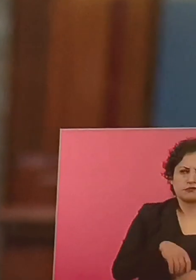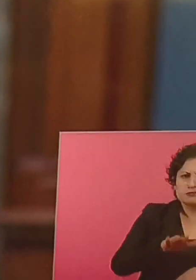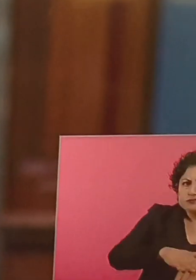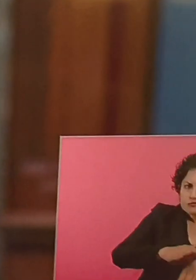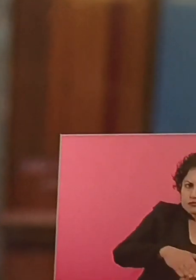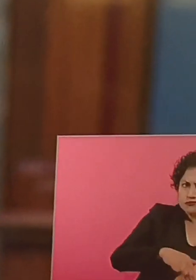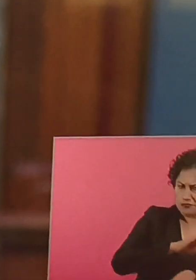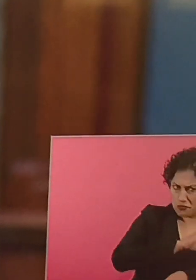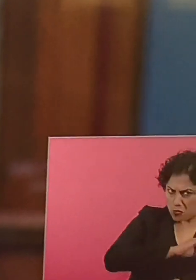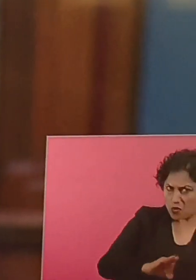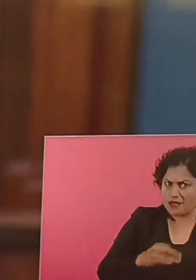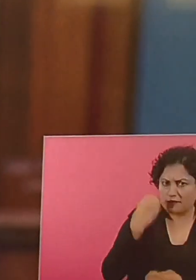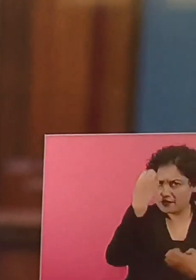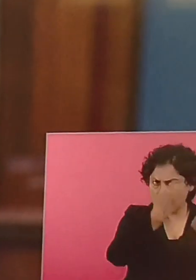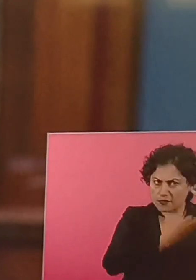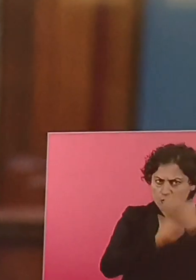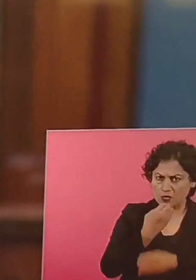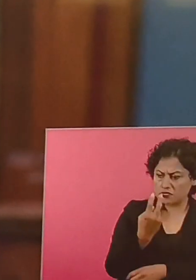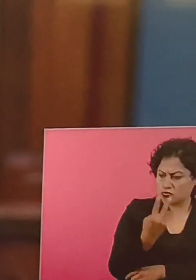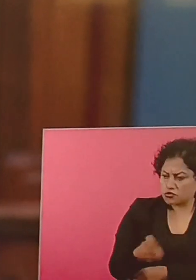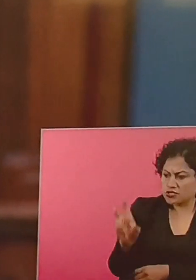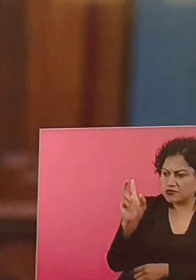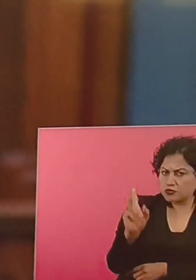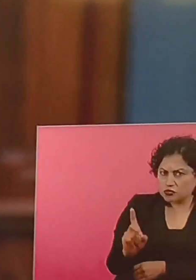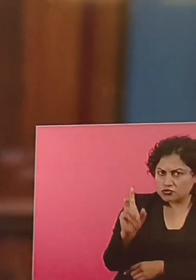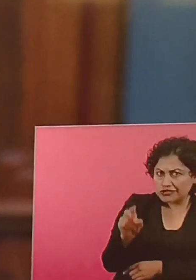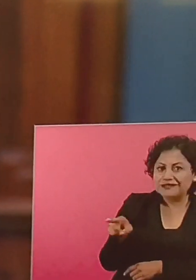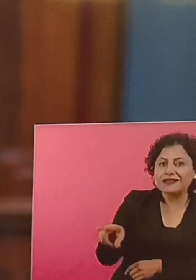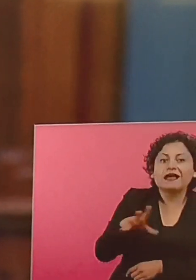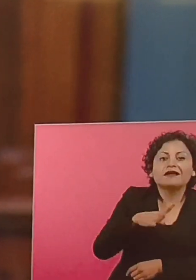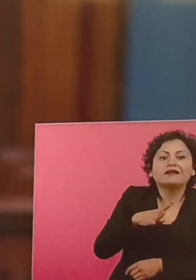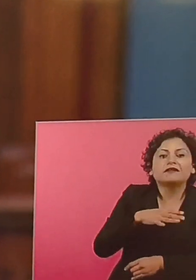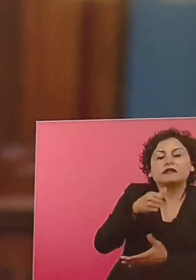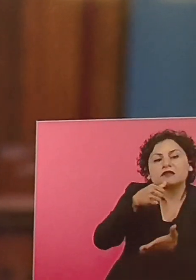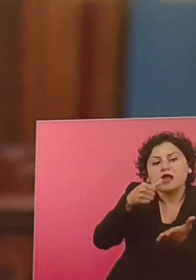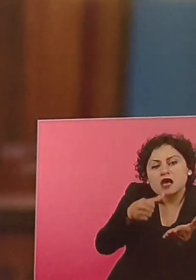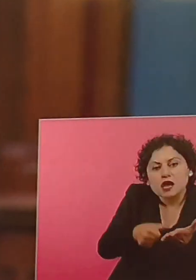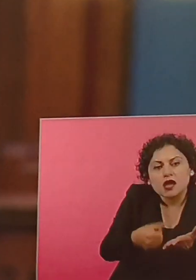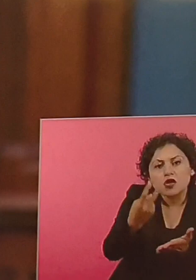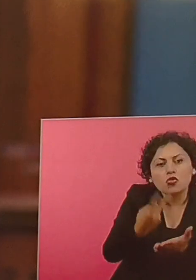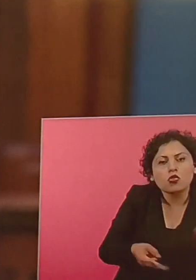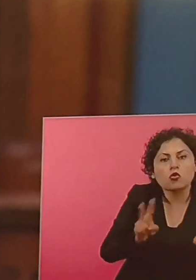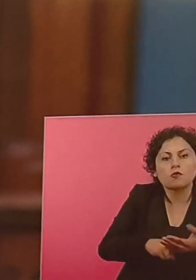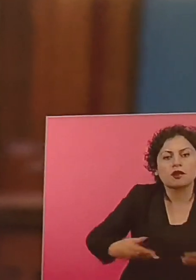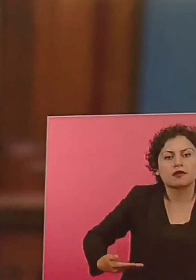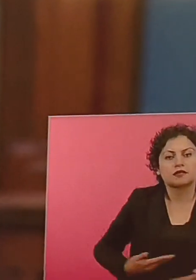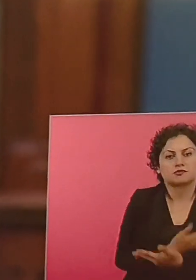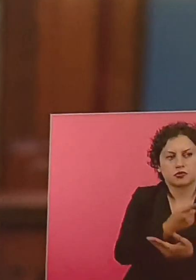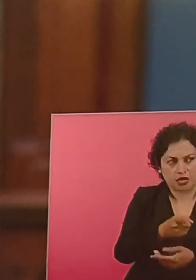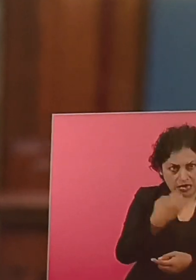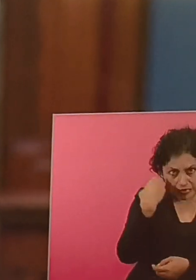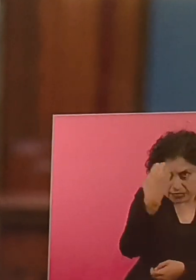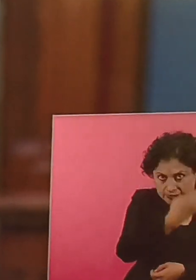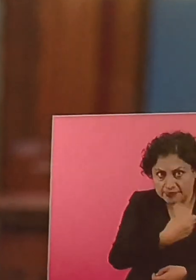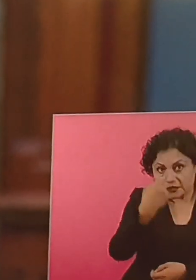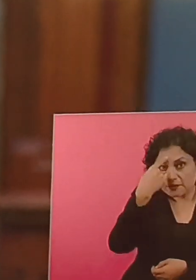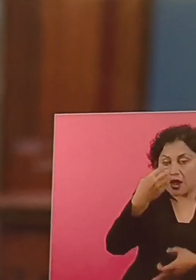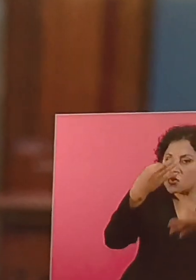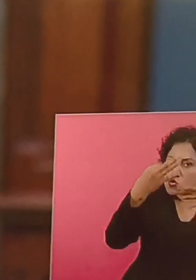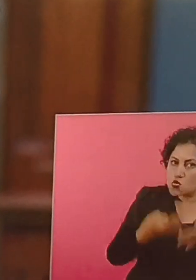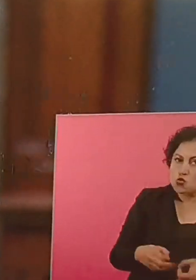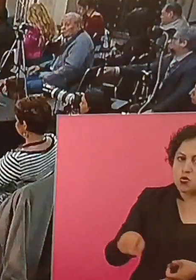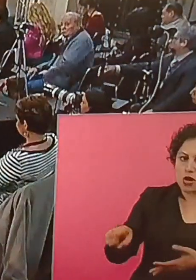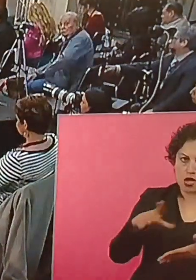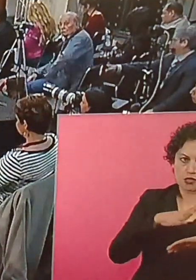todos los 230 jugadores de doble nacionalidad que están en la Liga Mexicana para verificar que sus actas de nacimiento